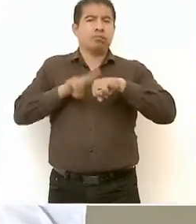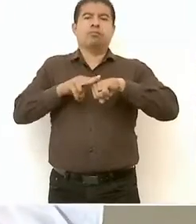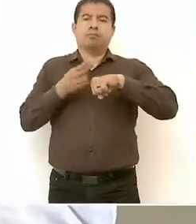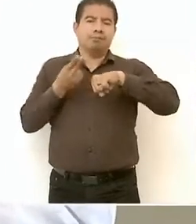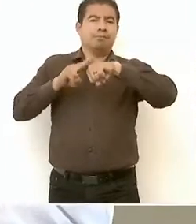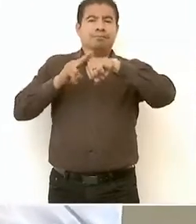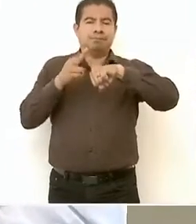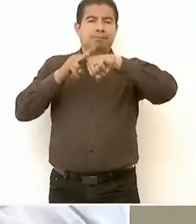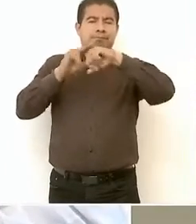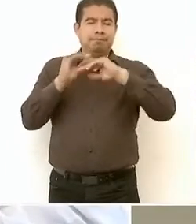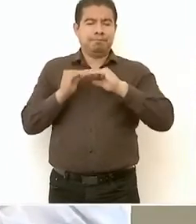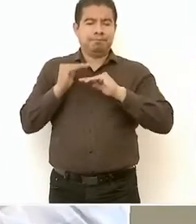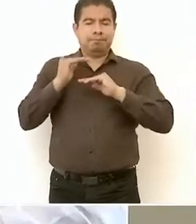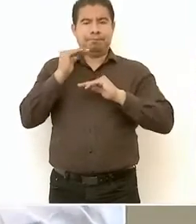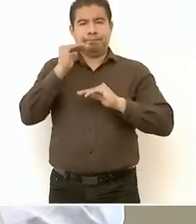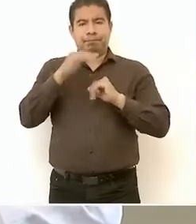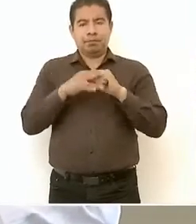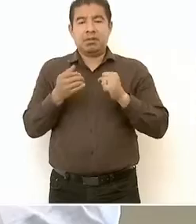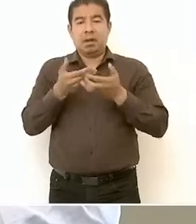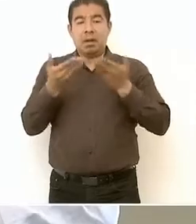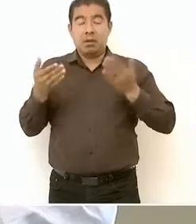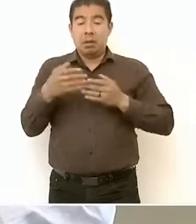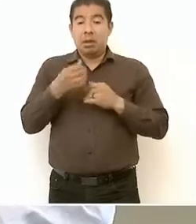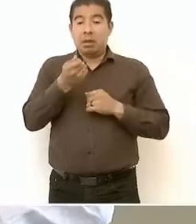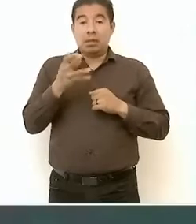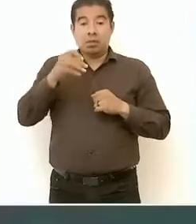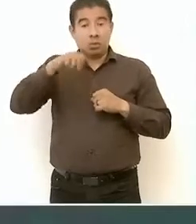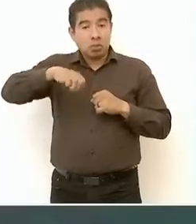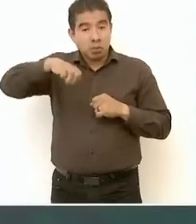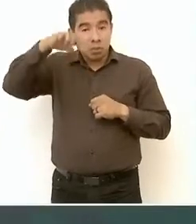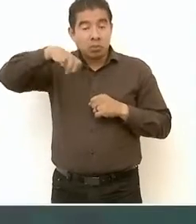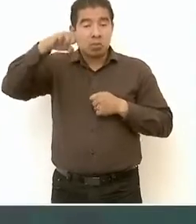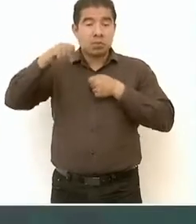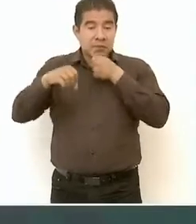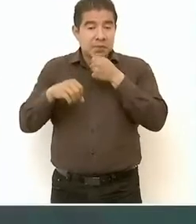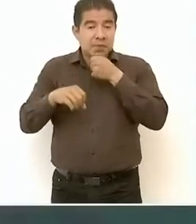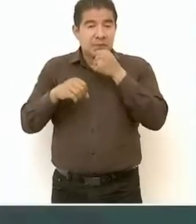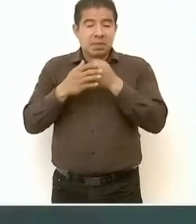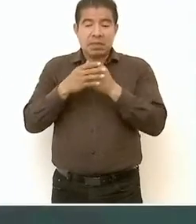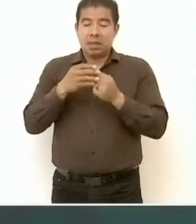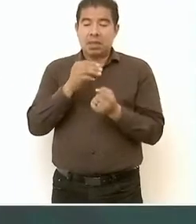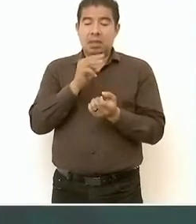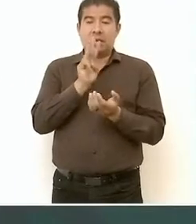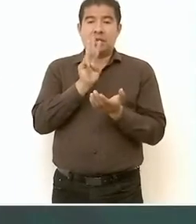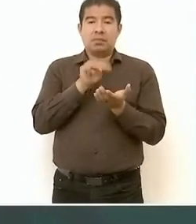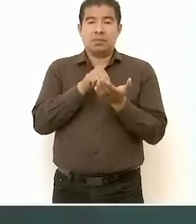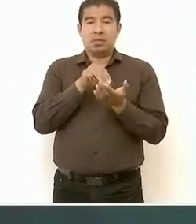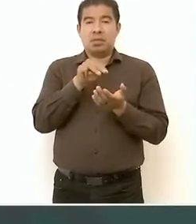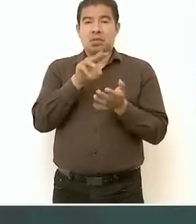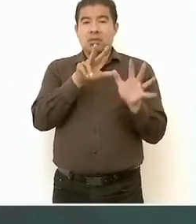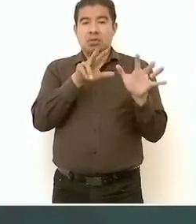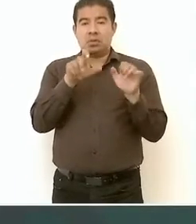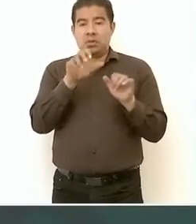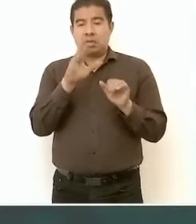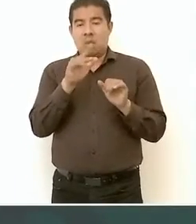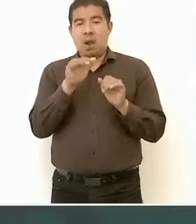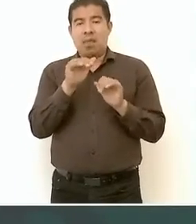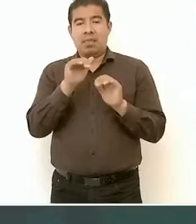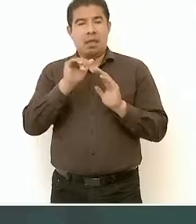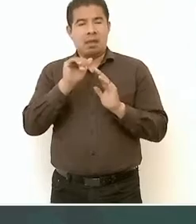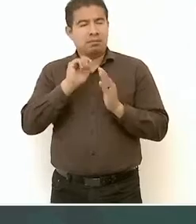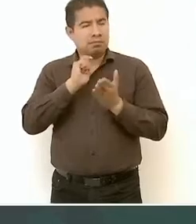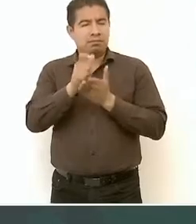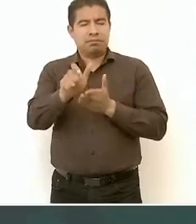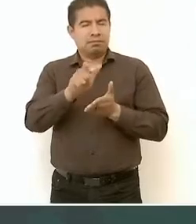Ahora las abuelitas y los abuelitos ya están recibiendo 3.850 pesos y va a seguir